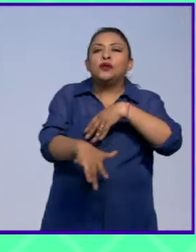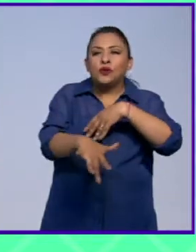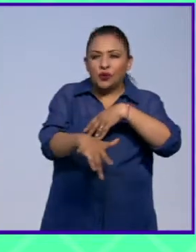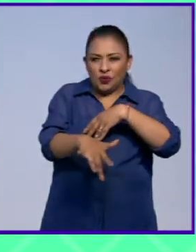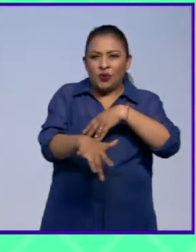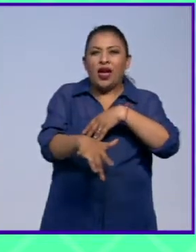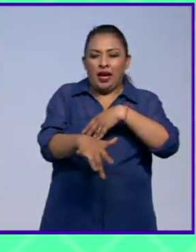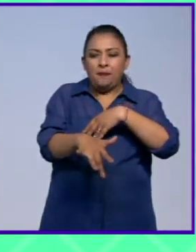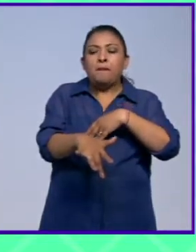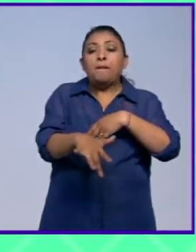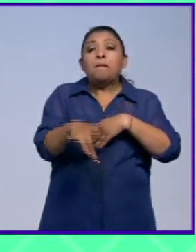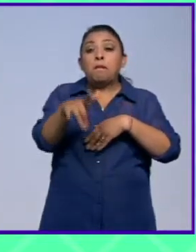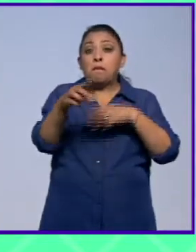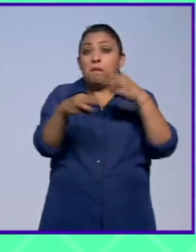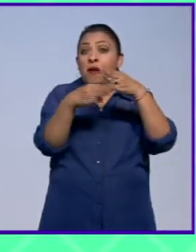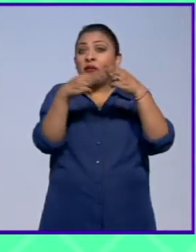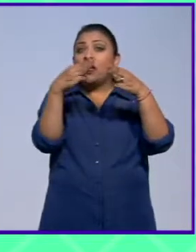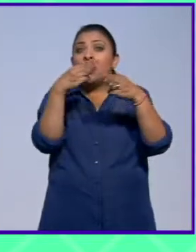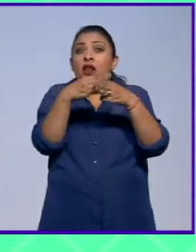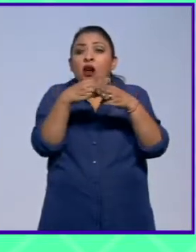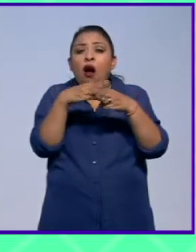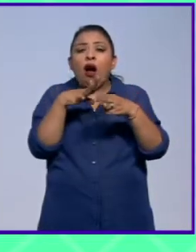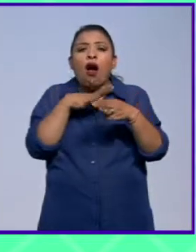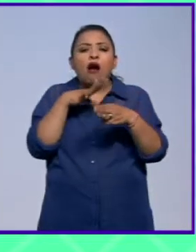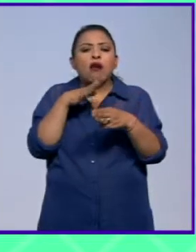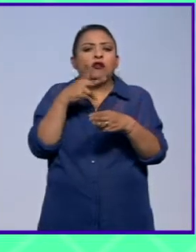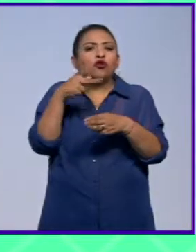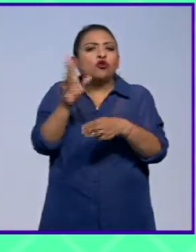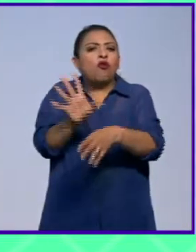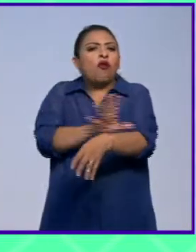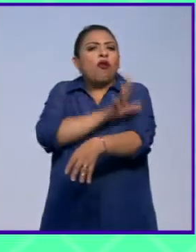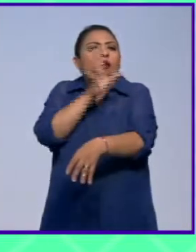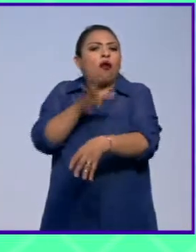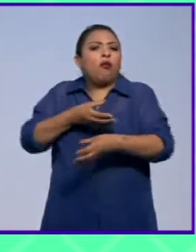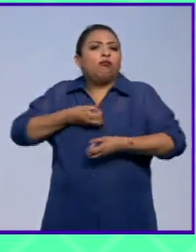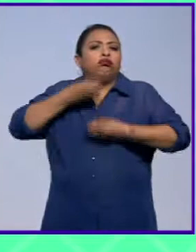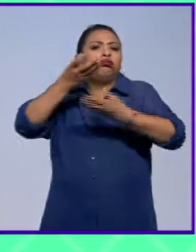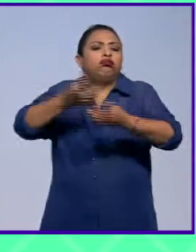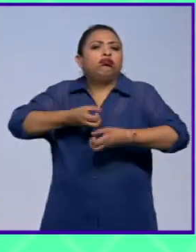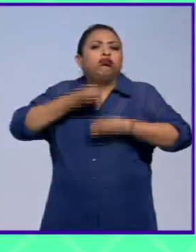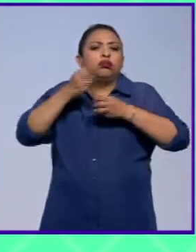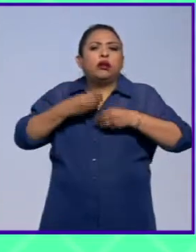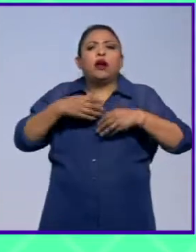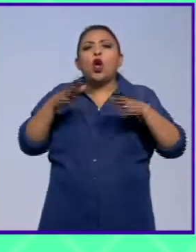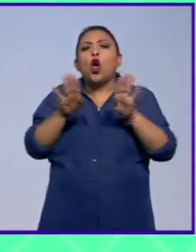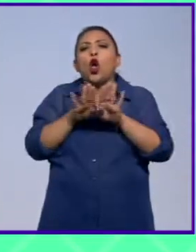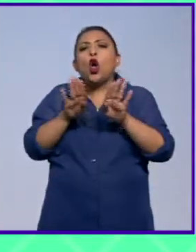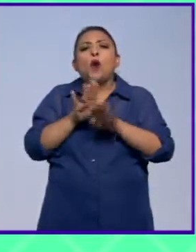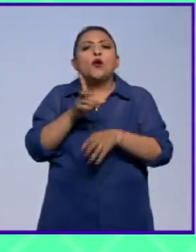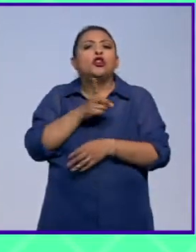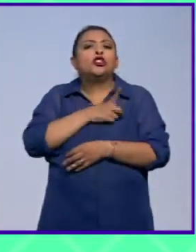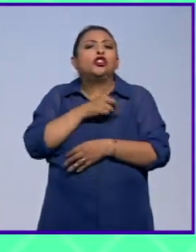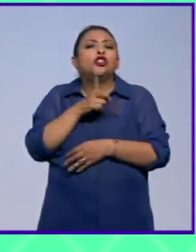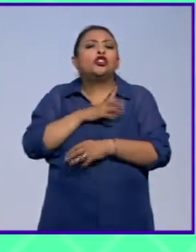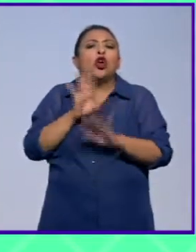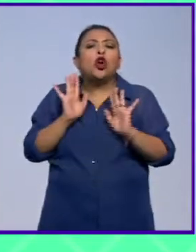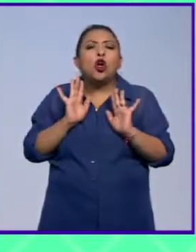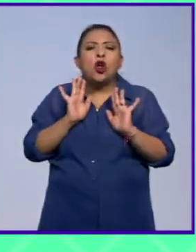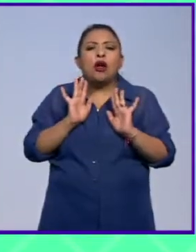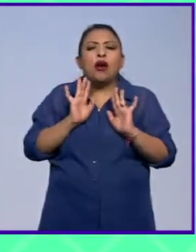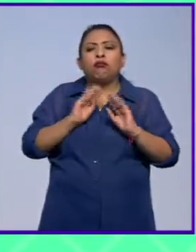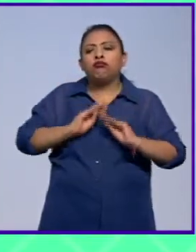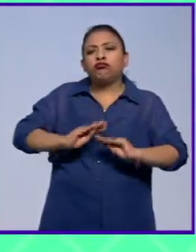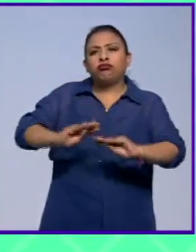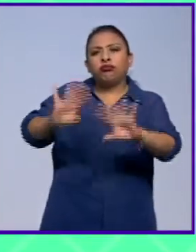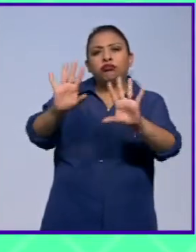que el material manifieste su propia energía. Dejemos la que flote y hagamos de